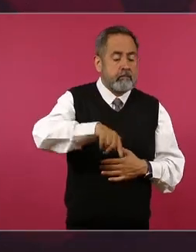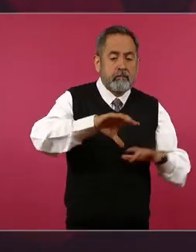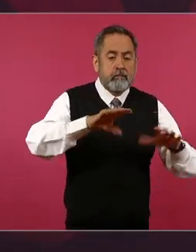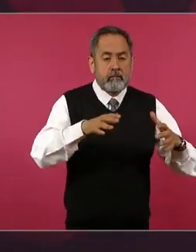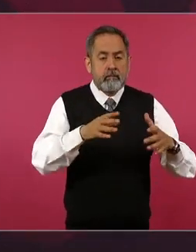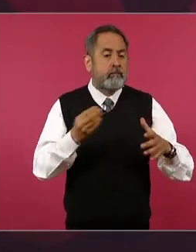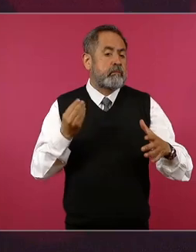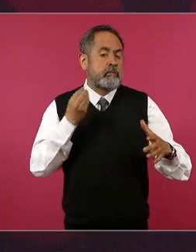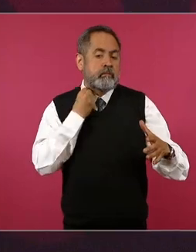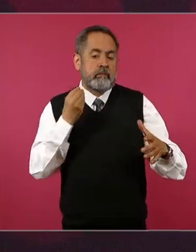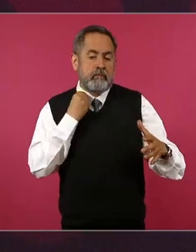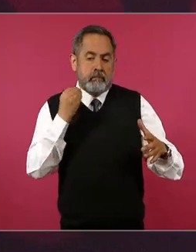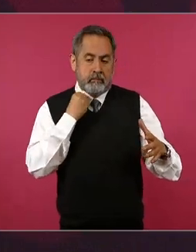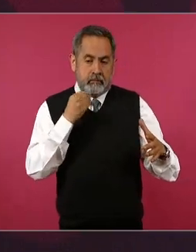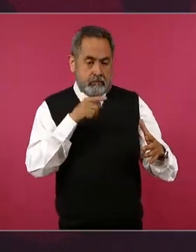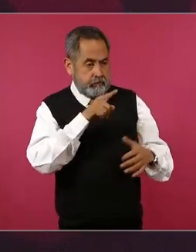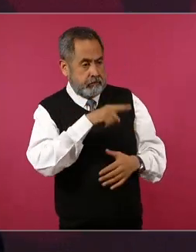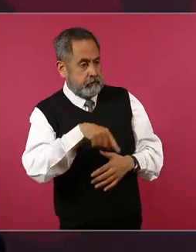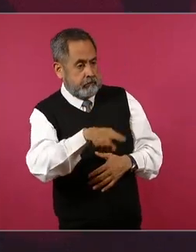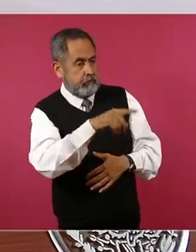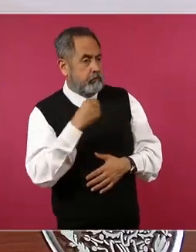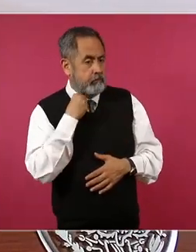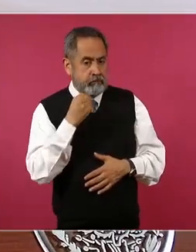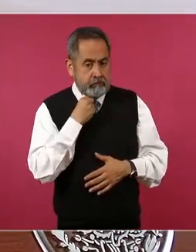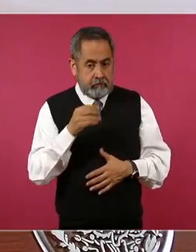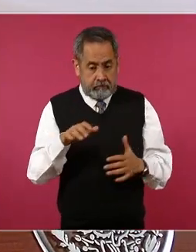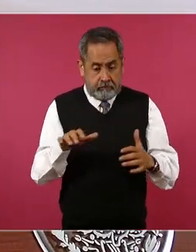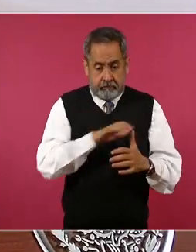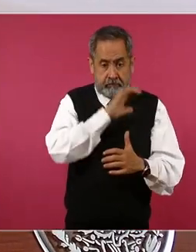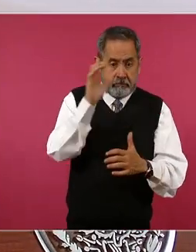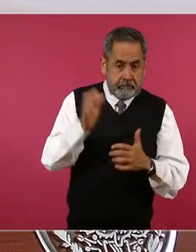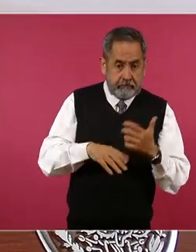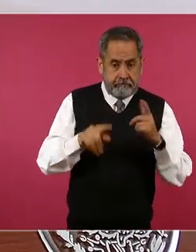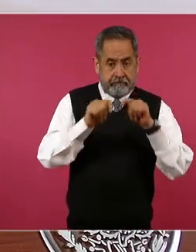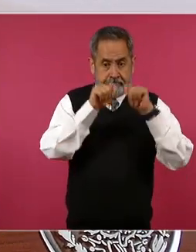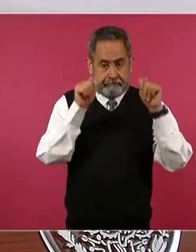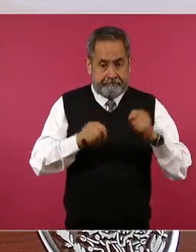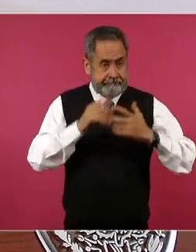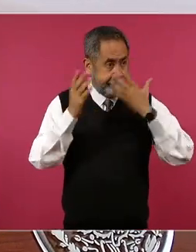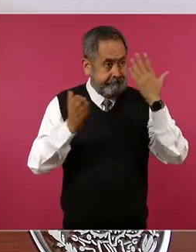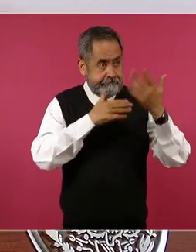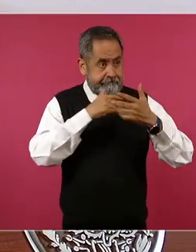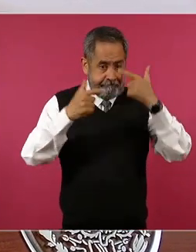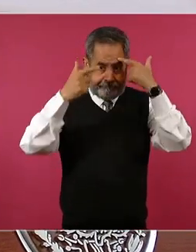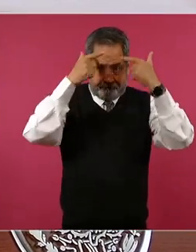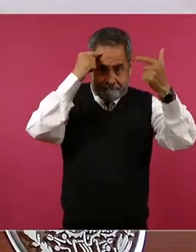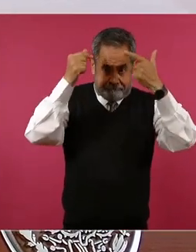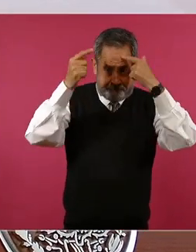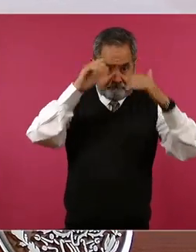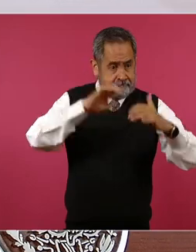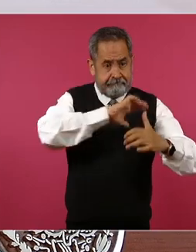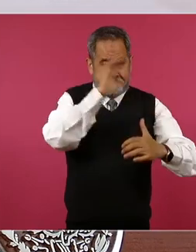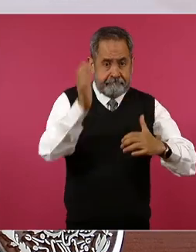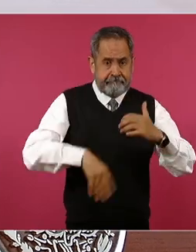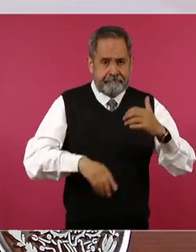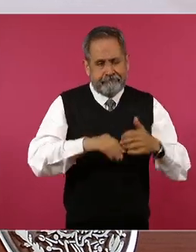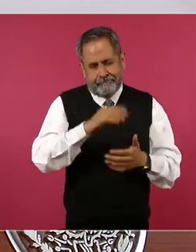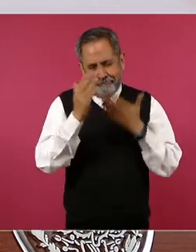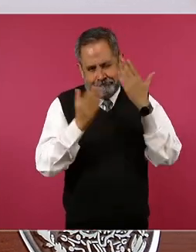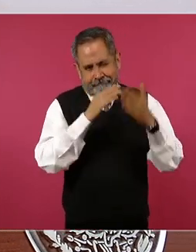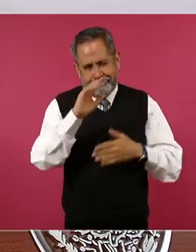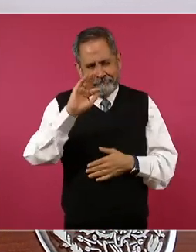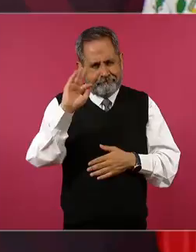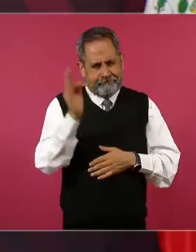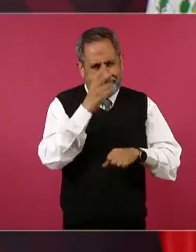egresan de las facultades, de las escuelas de